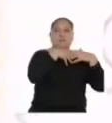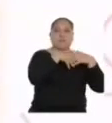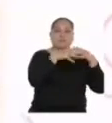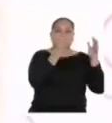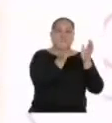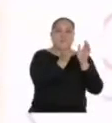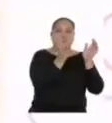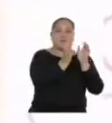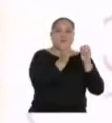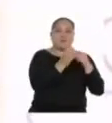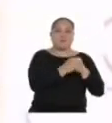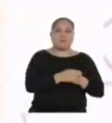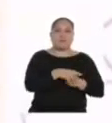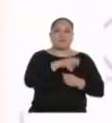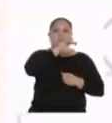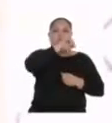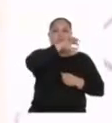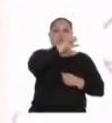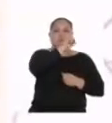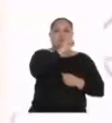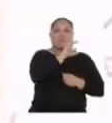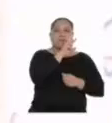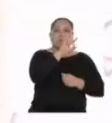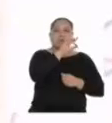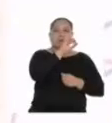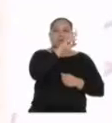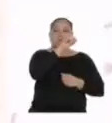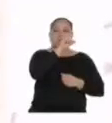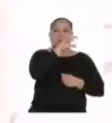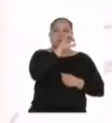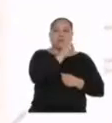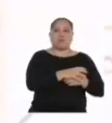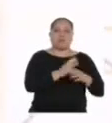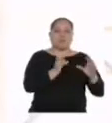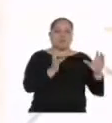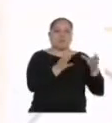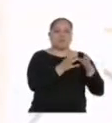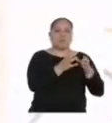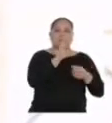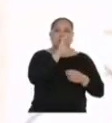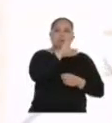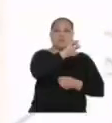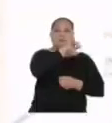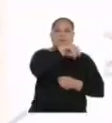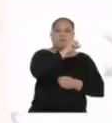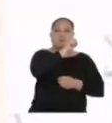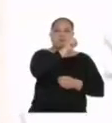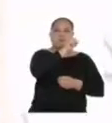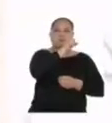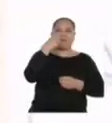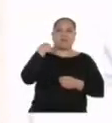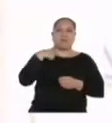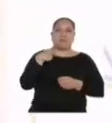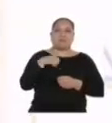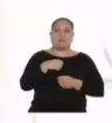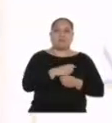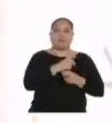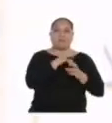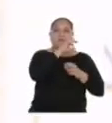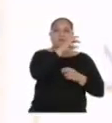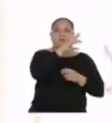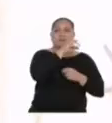entidad de desarrollo para la pequeña empresa y microempresa, a las cajas rurales y a las cajas